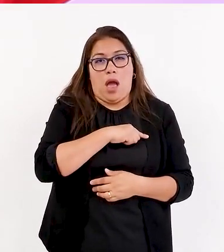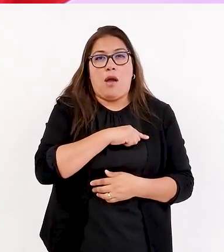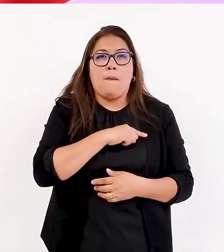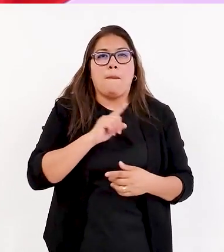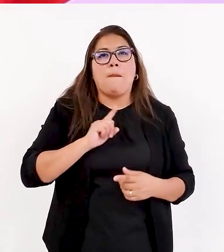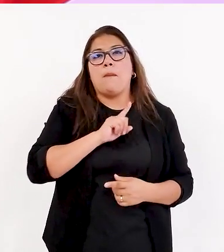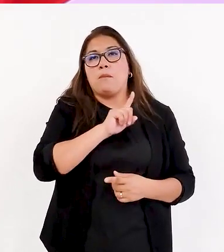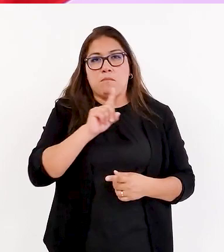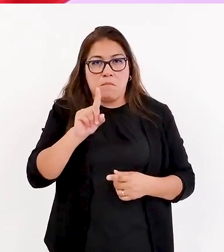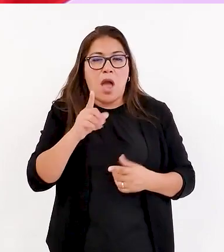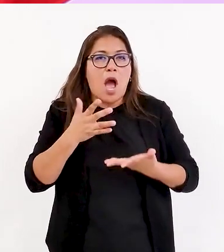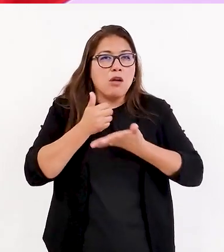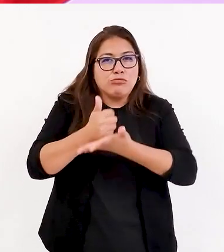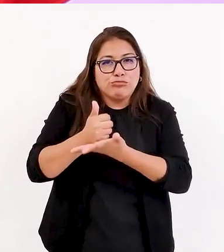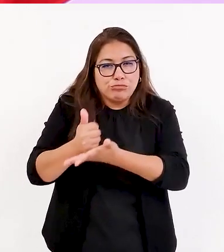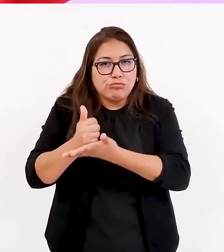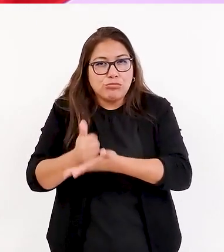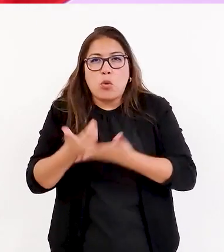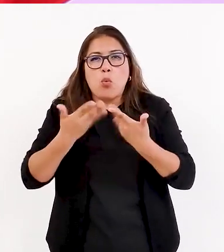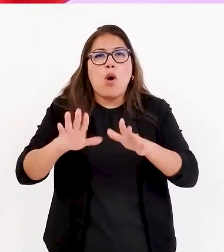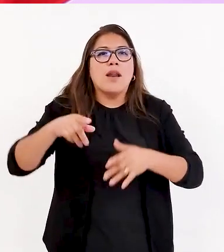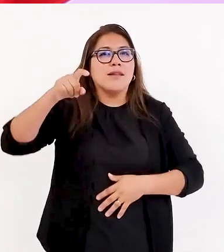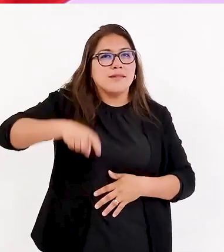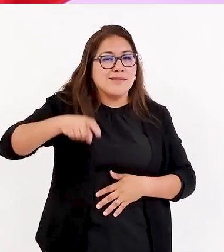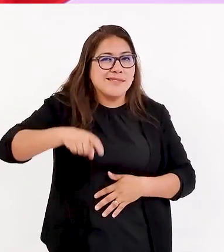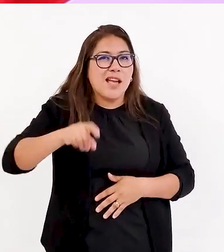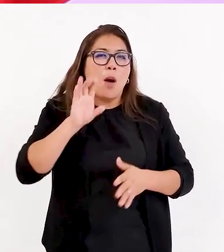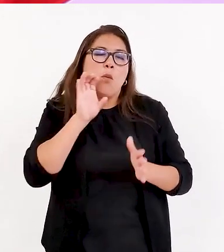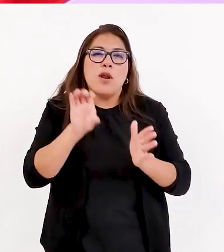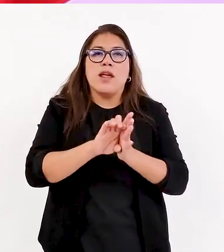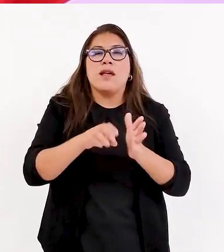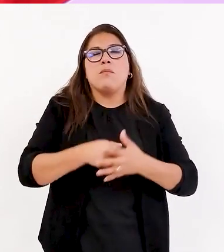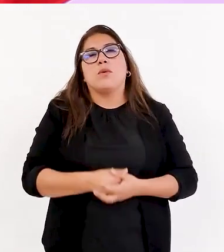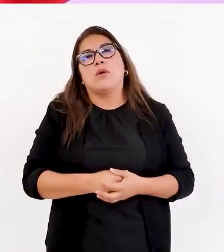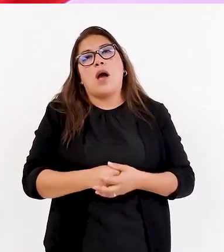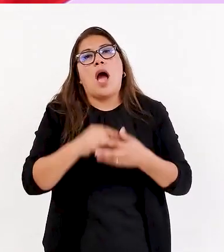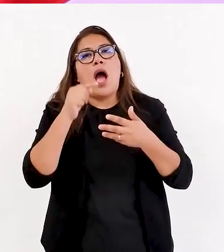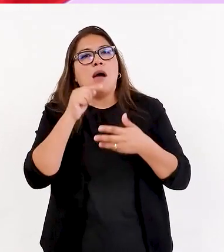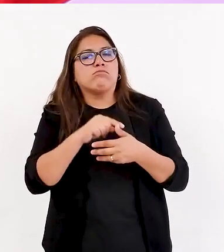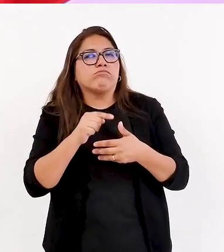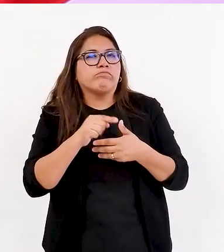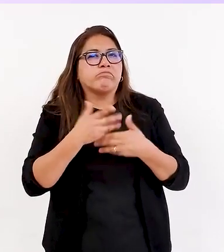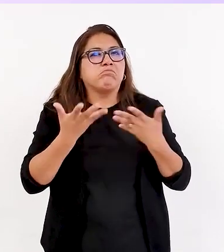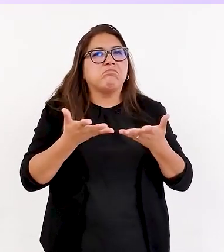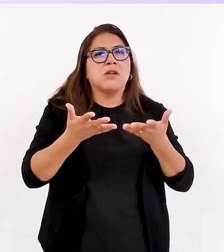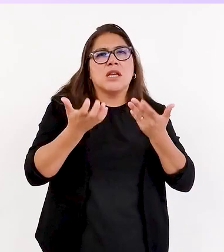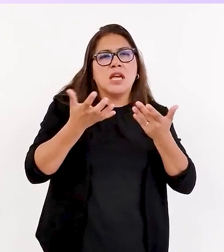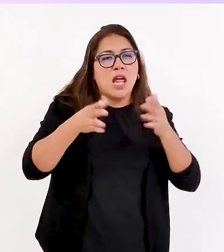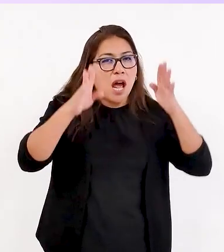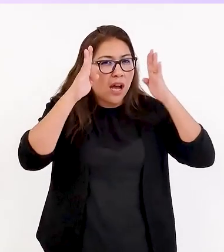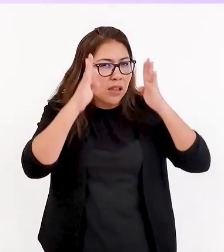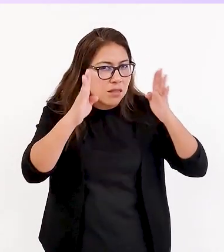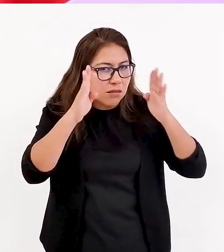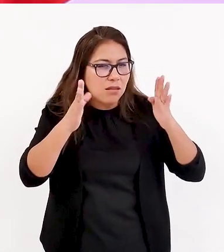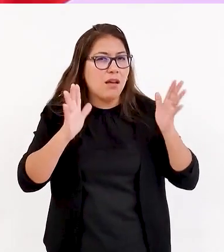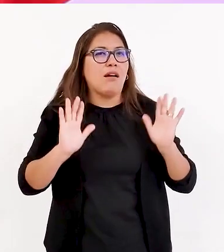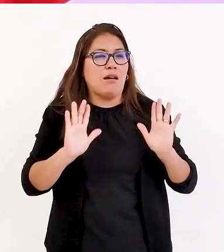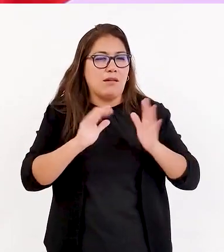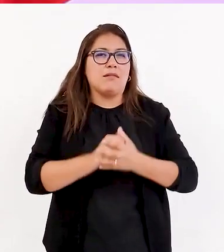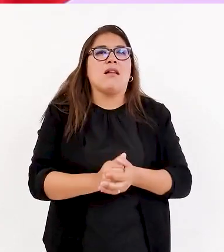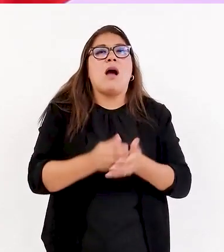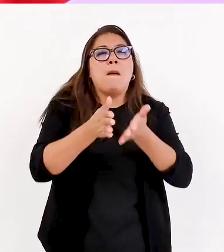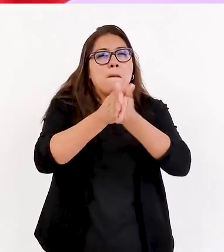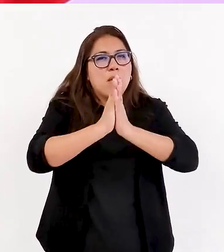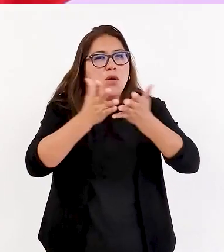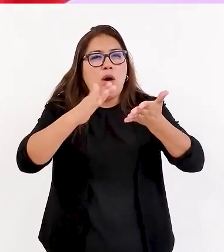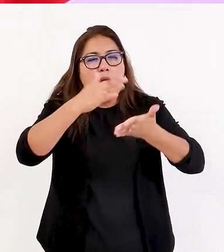intermediación, Muchas de las requerimientos son, por ejemplo, pedir que se atienda, ¿no? Una